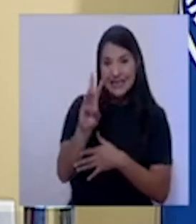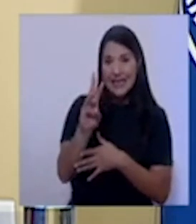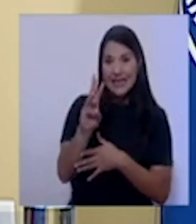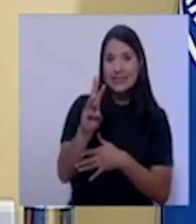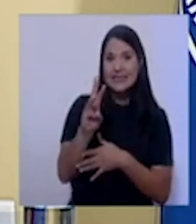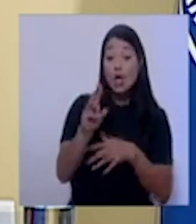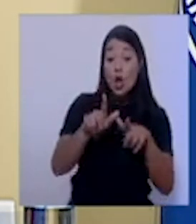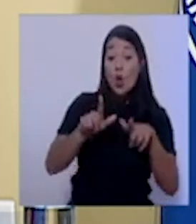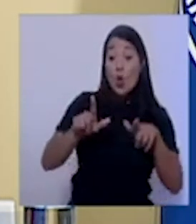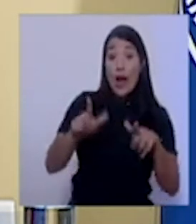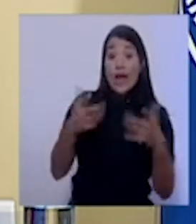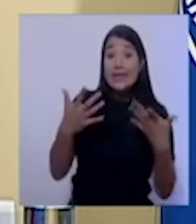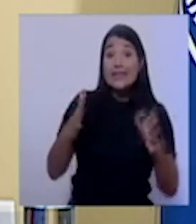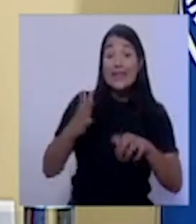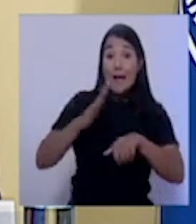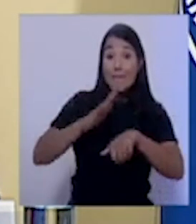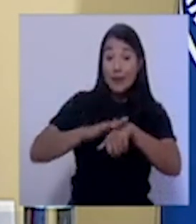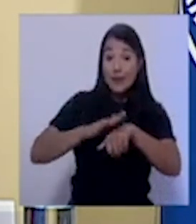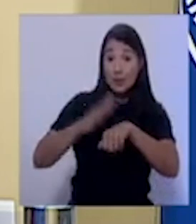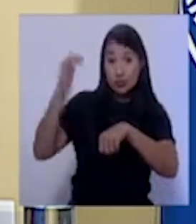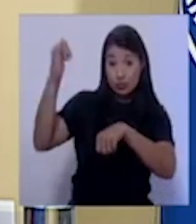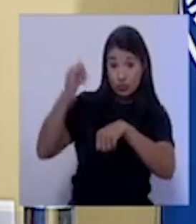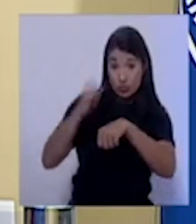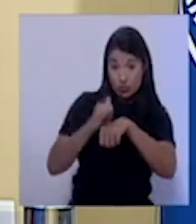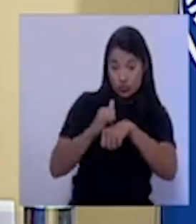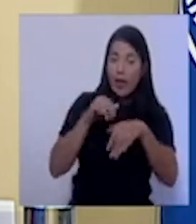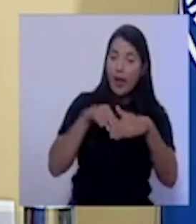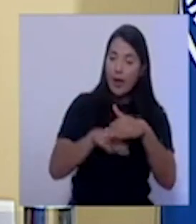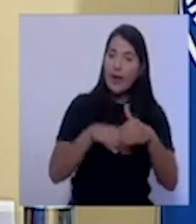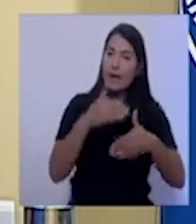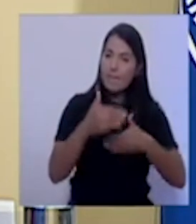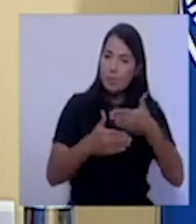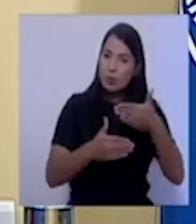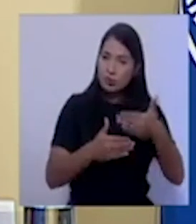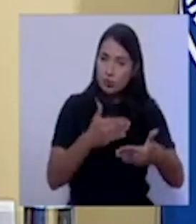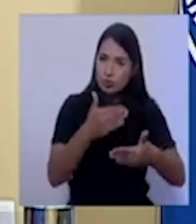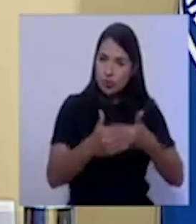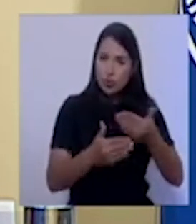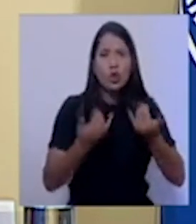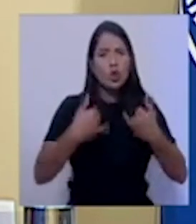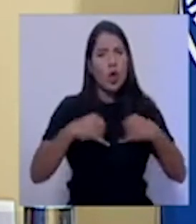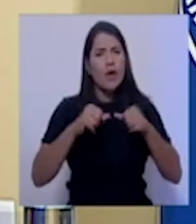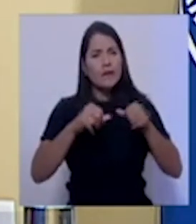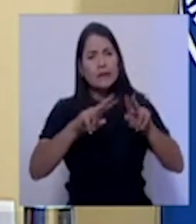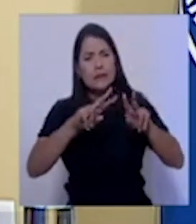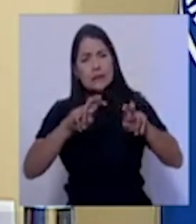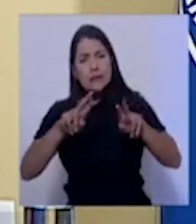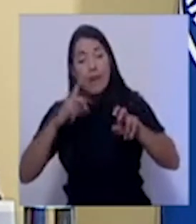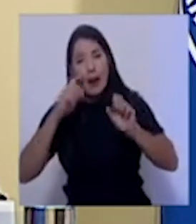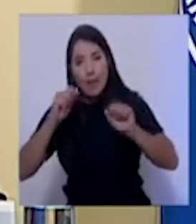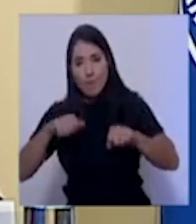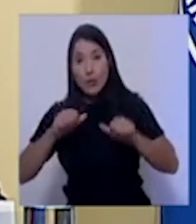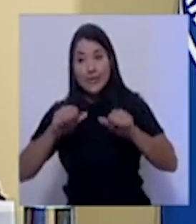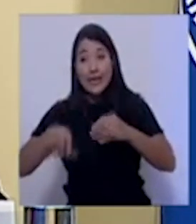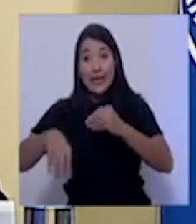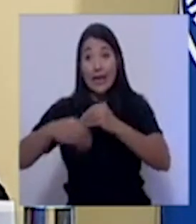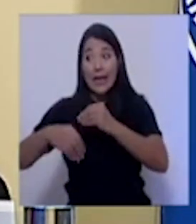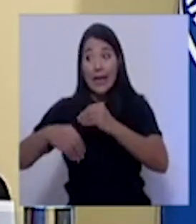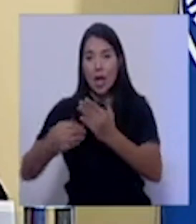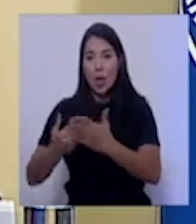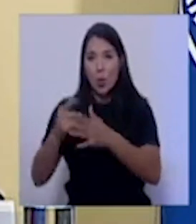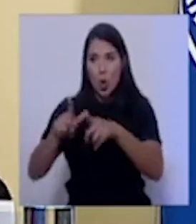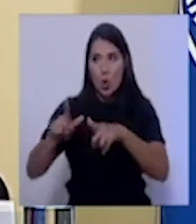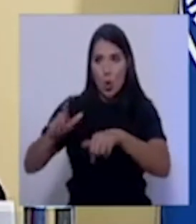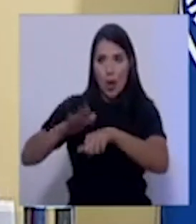inicialmente, en este proceso gradual, y por supuesto que el análisis seguirá para seguir habilitando nuevos estados, se trata de